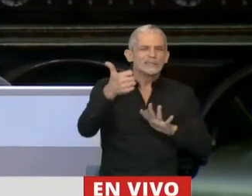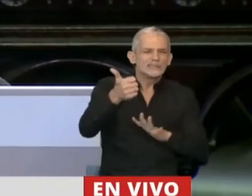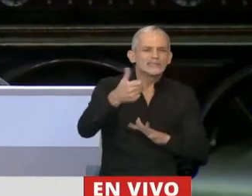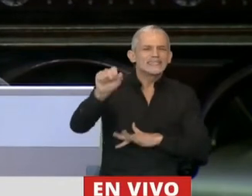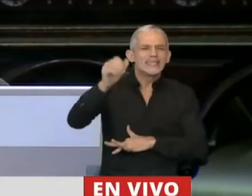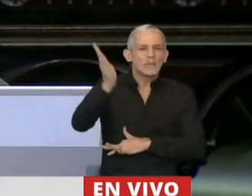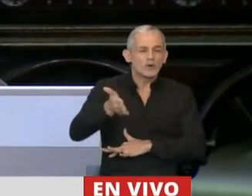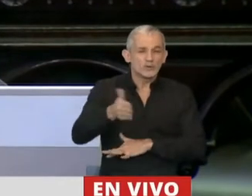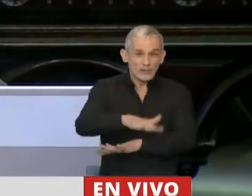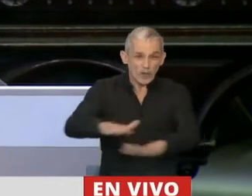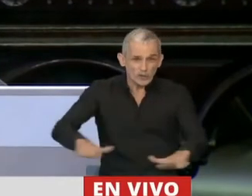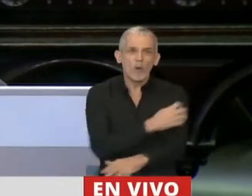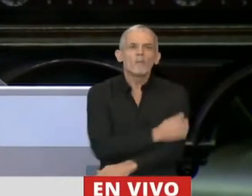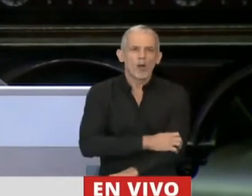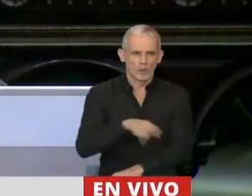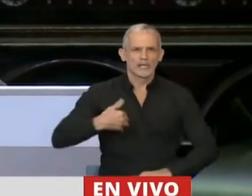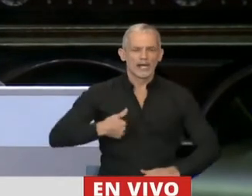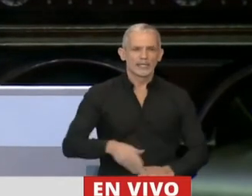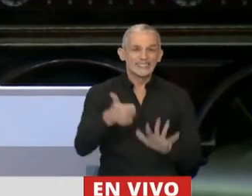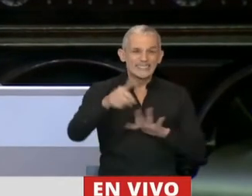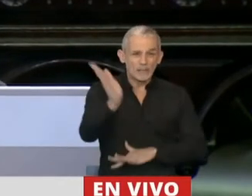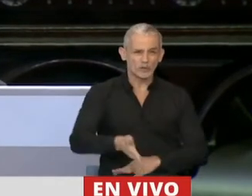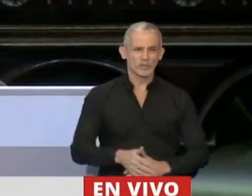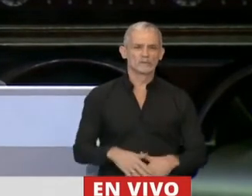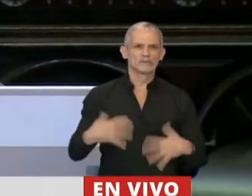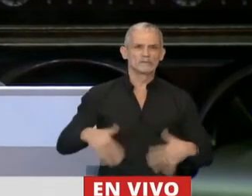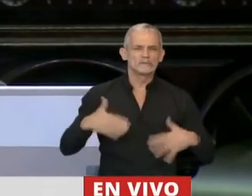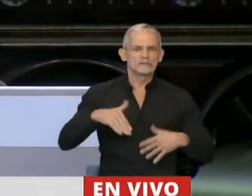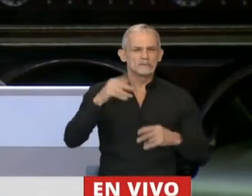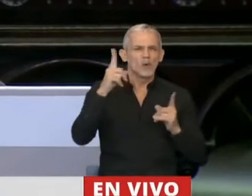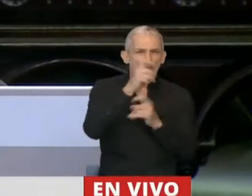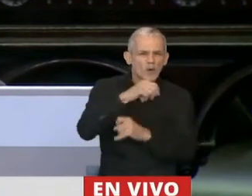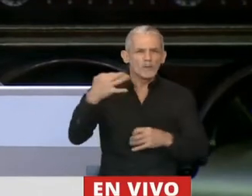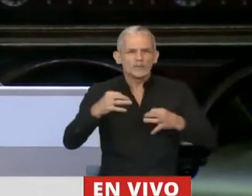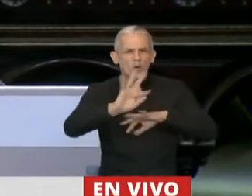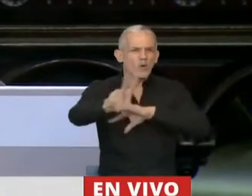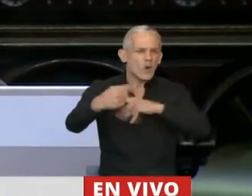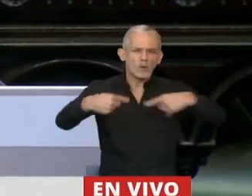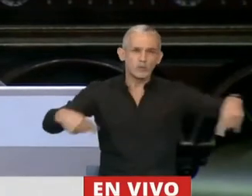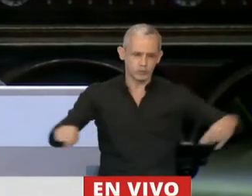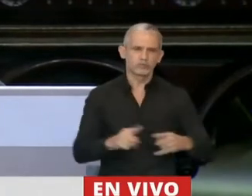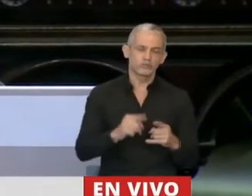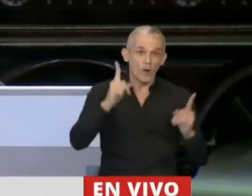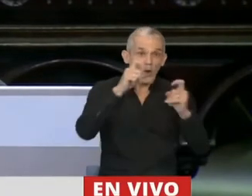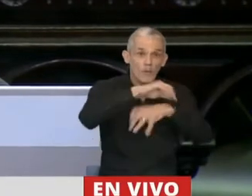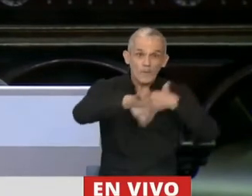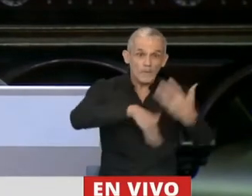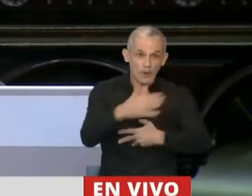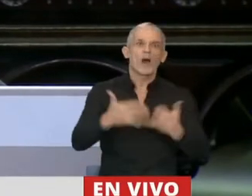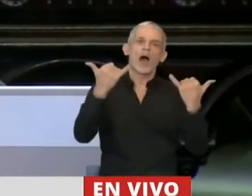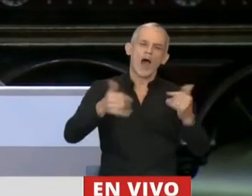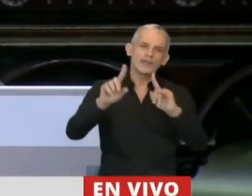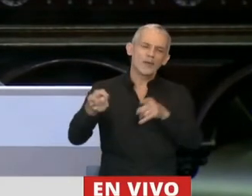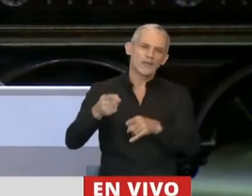son pobres en Argentina. La inseguridad va creciendo, la crisis va a traer aparejada una